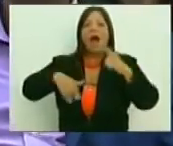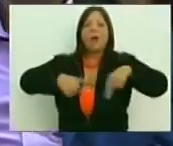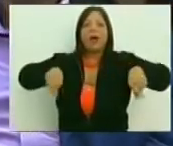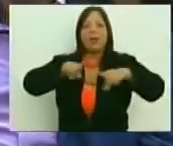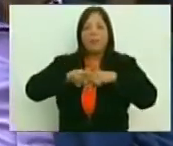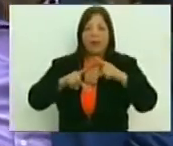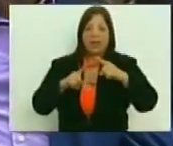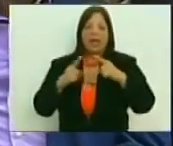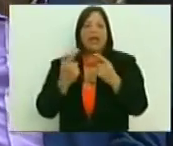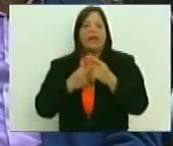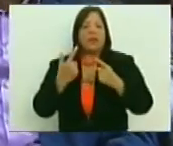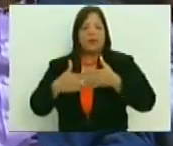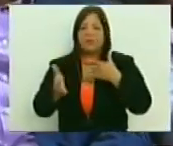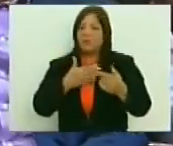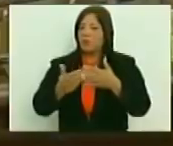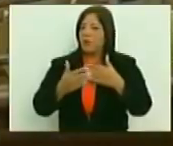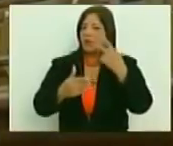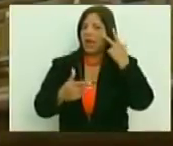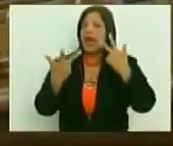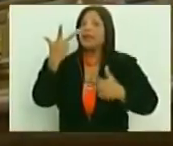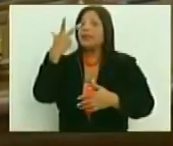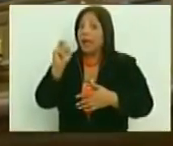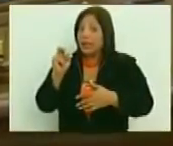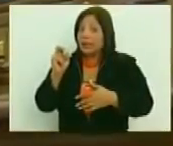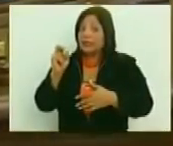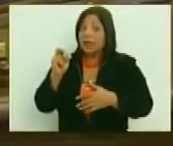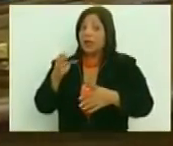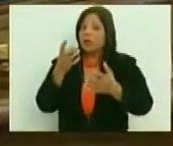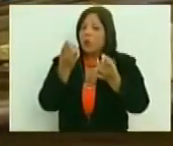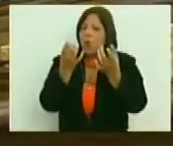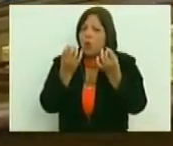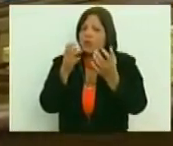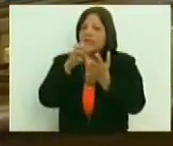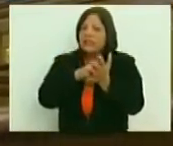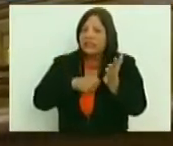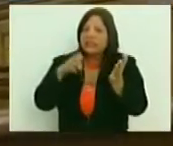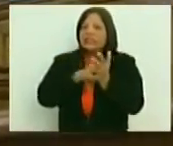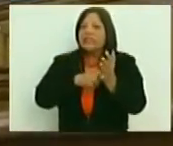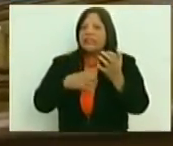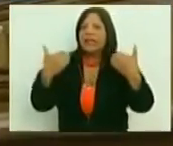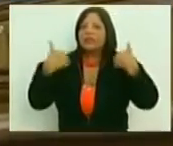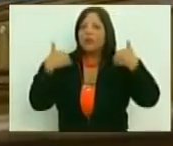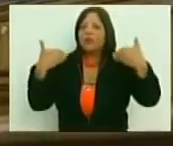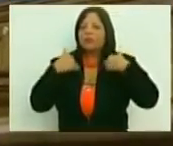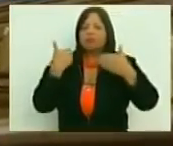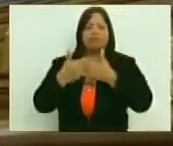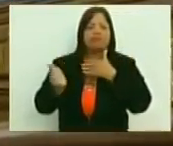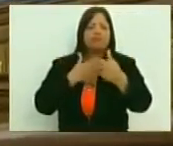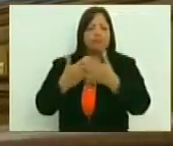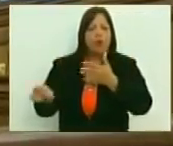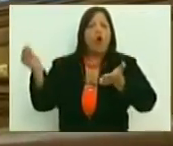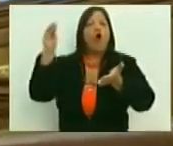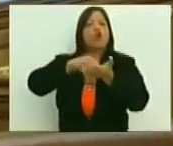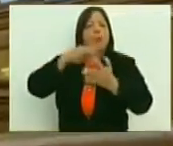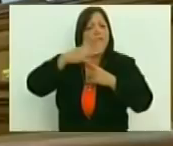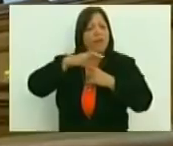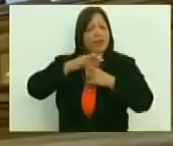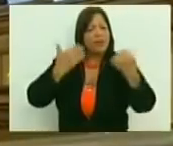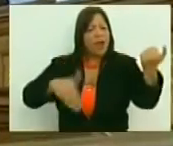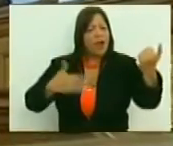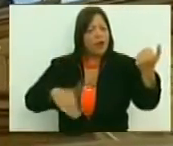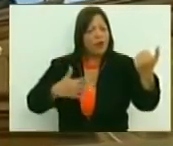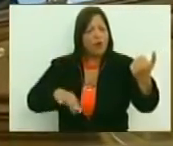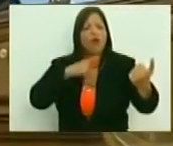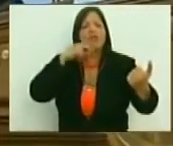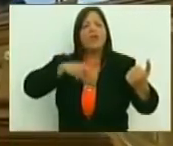de Maracay, porque es increíble. Hicimos 30 con las uñas. Y pido, por favor, que regrese este festival como